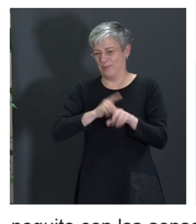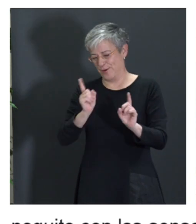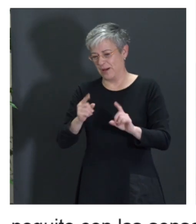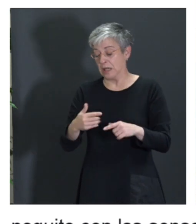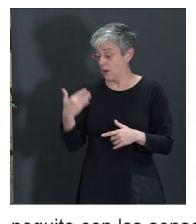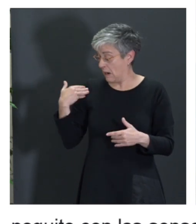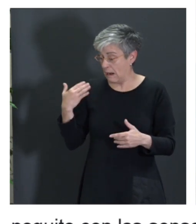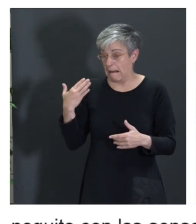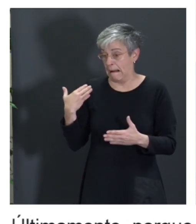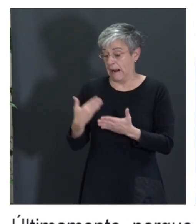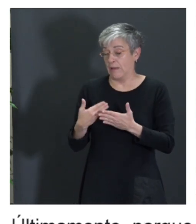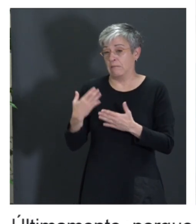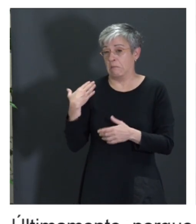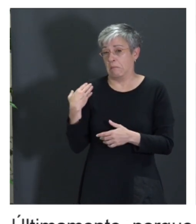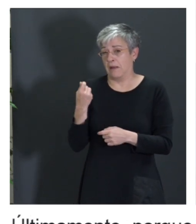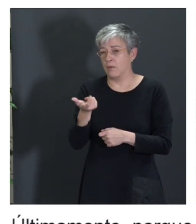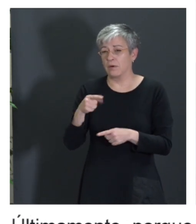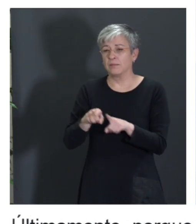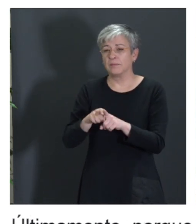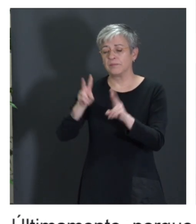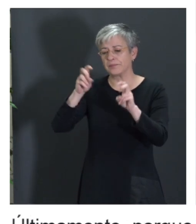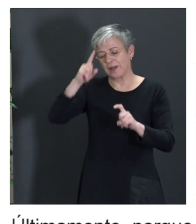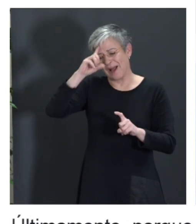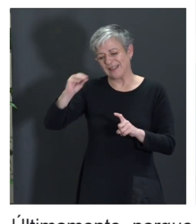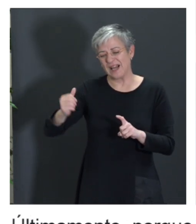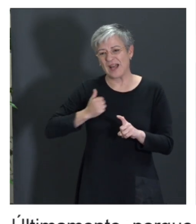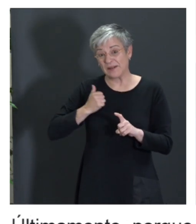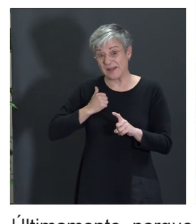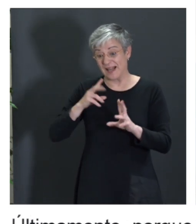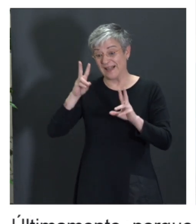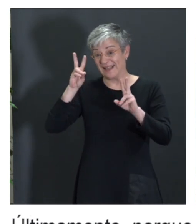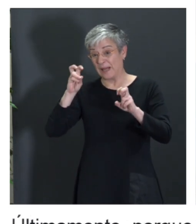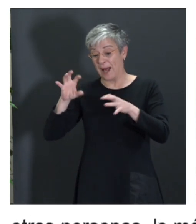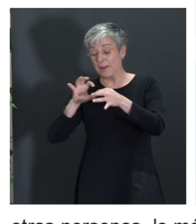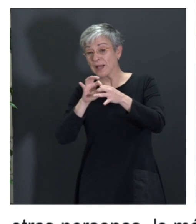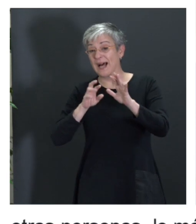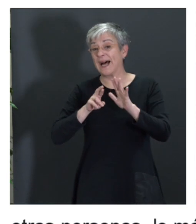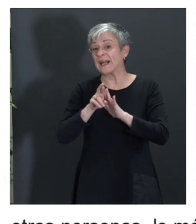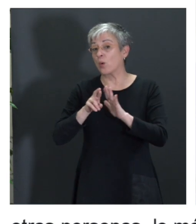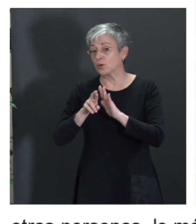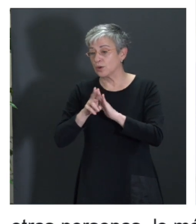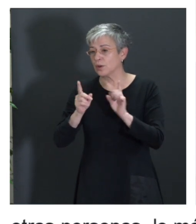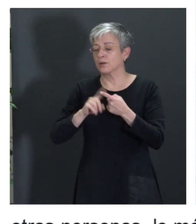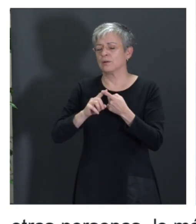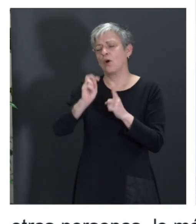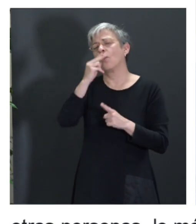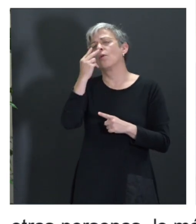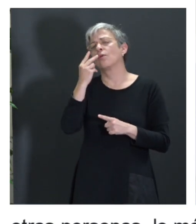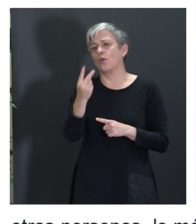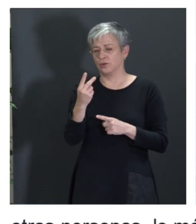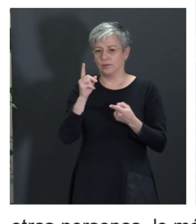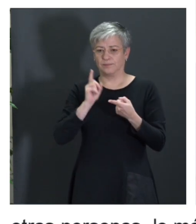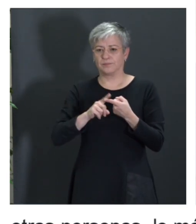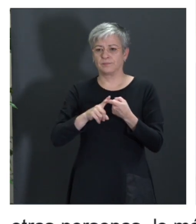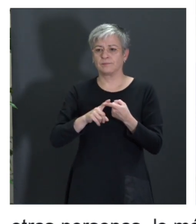más reciente también relacionado con la inteligencia artificial en el tema de recursos y, pues, estamos en dos cosas principales, ¿no? Una